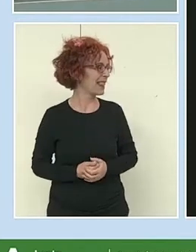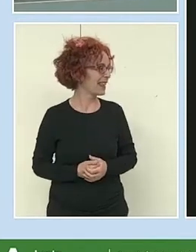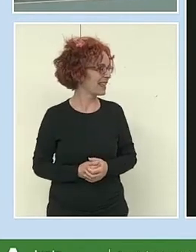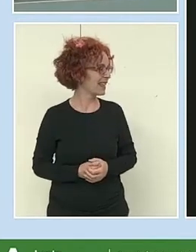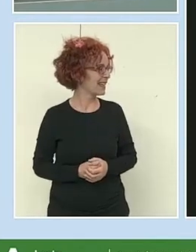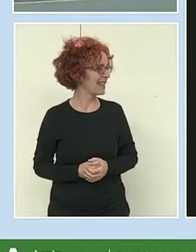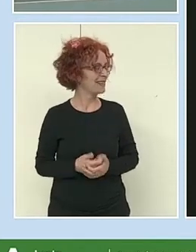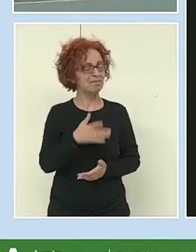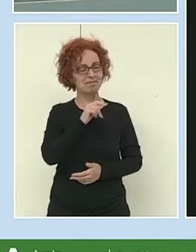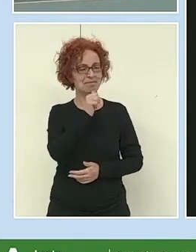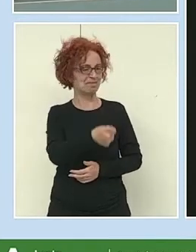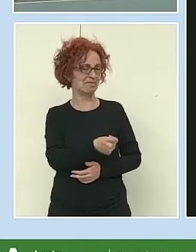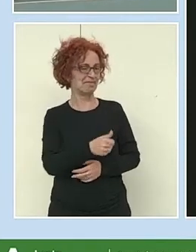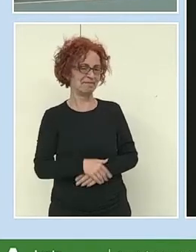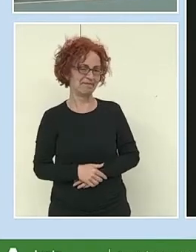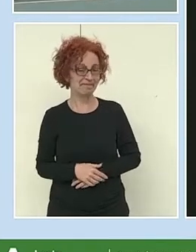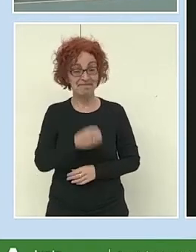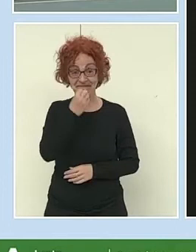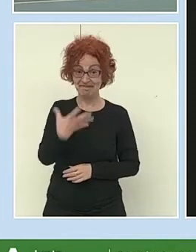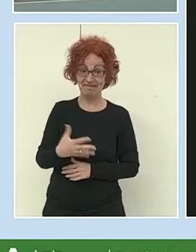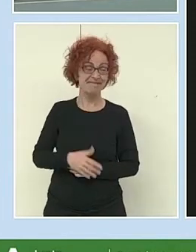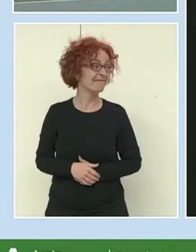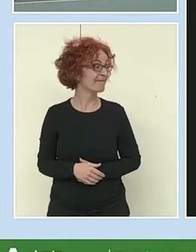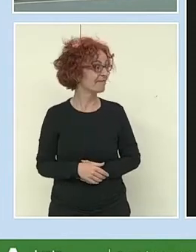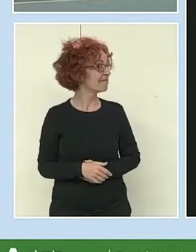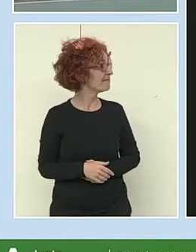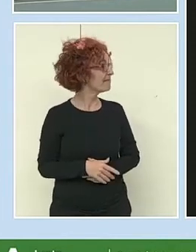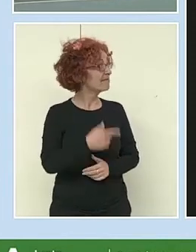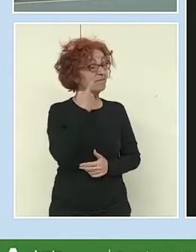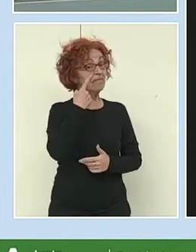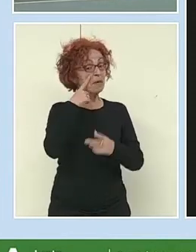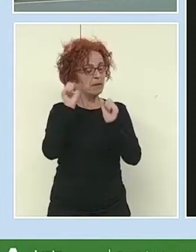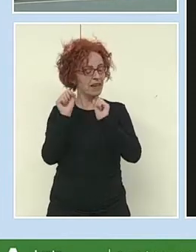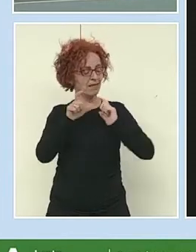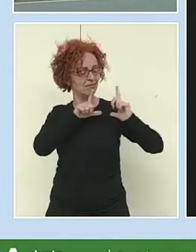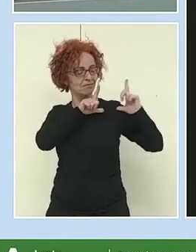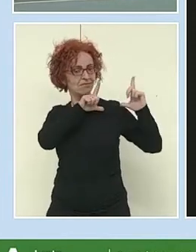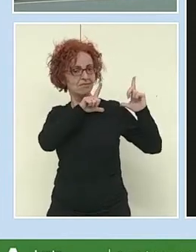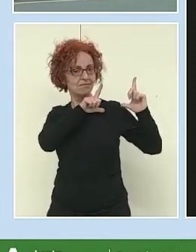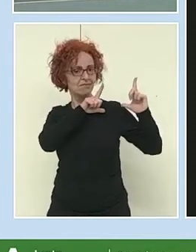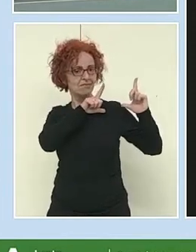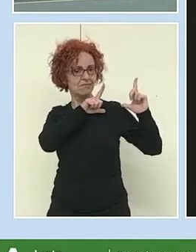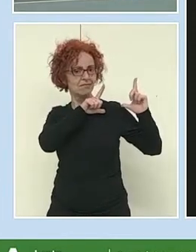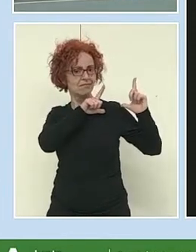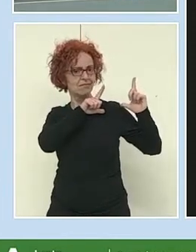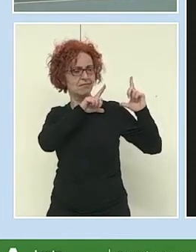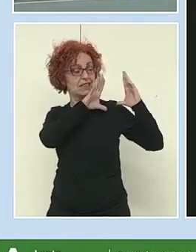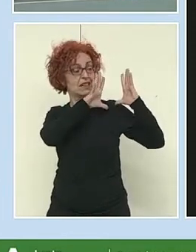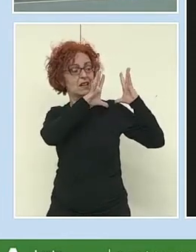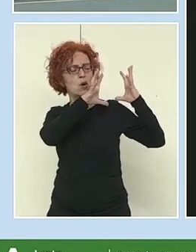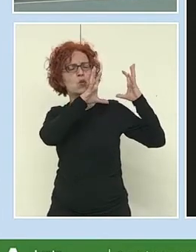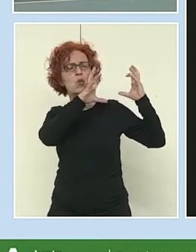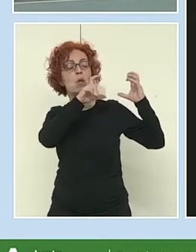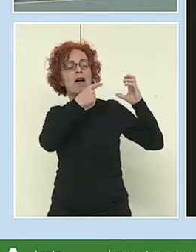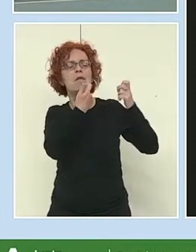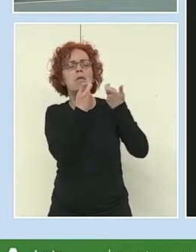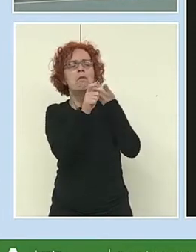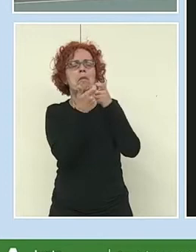Vale. Vale. Pues, fíjense, han salido toda esa nube de palabras en la que